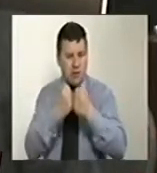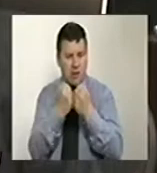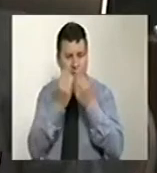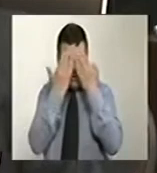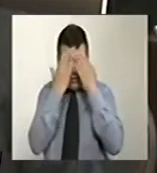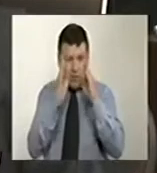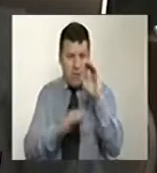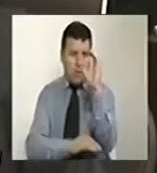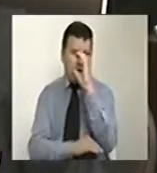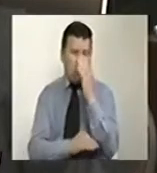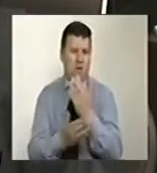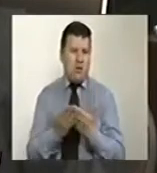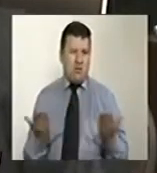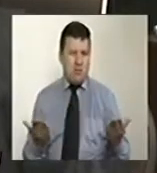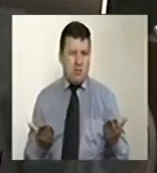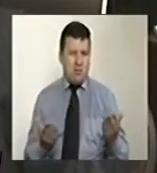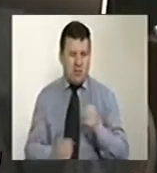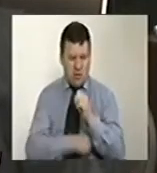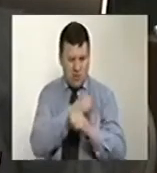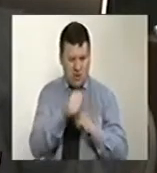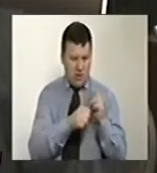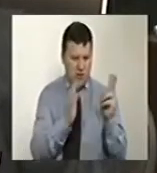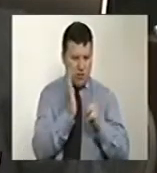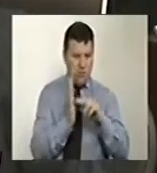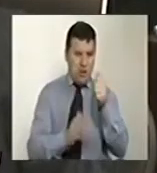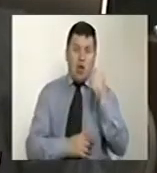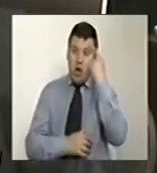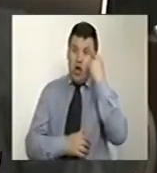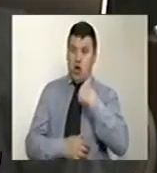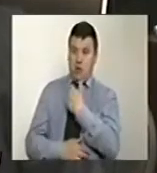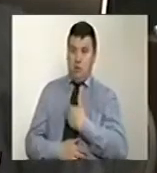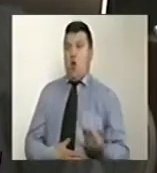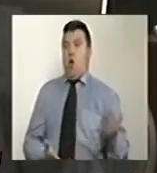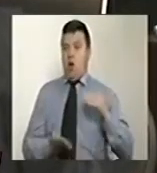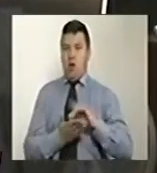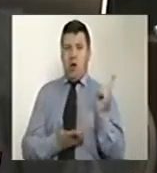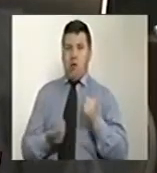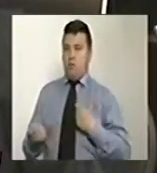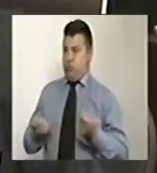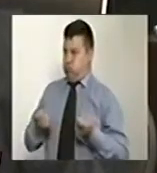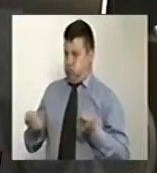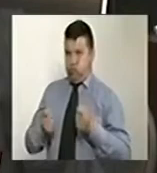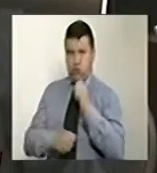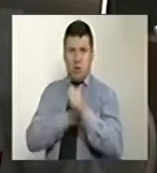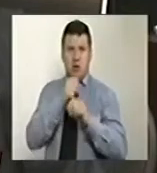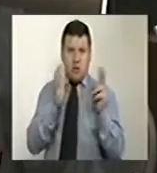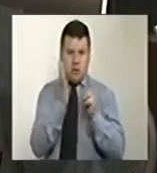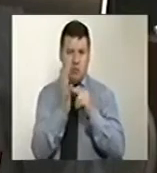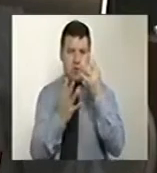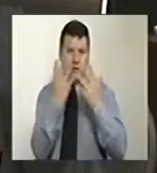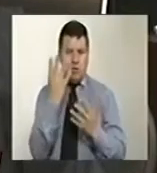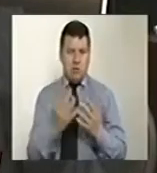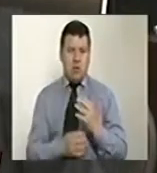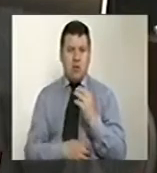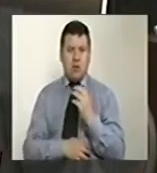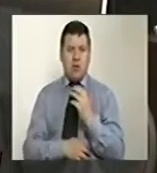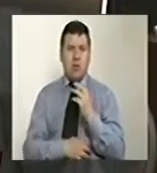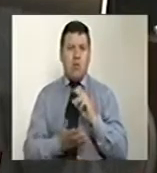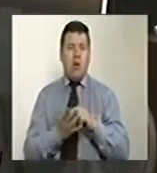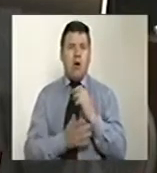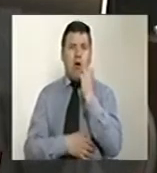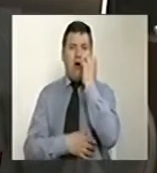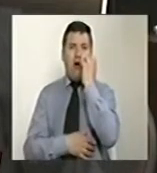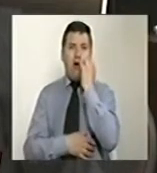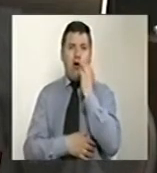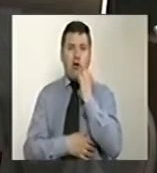colombiana, como se hace elegir en 2010 con unas ideas para gobernar, con otras como en 2014, le roba a Iván Zuluaga